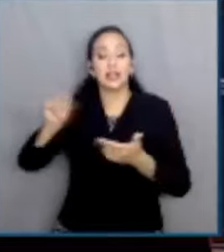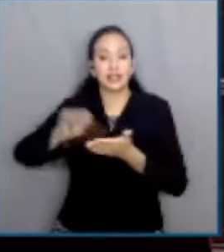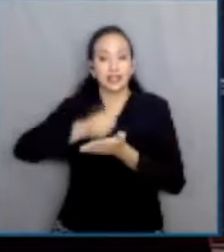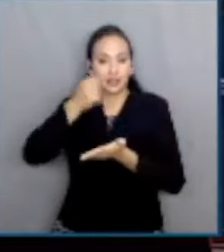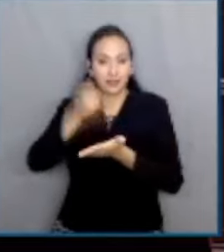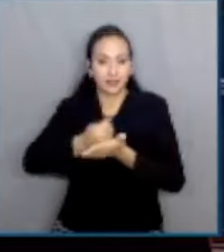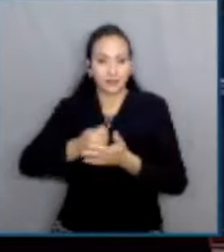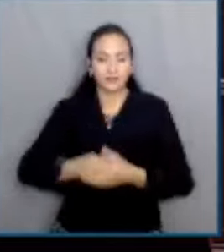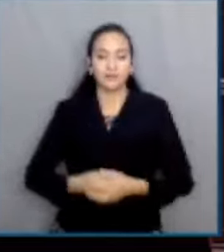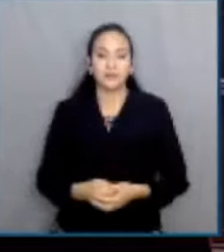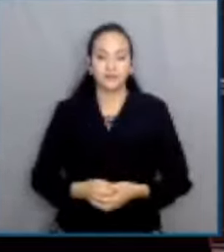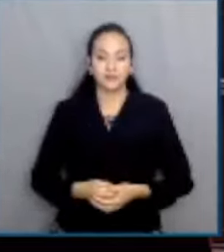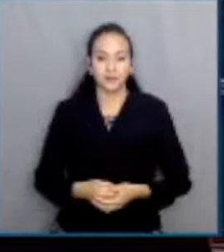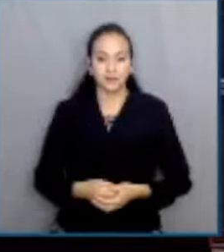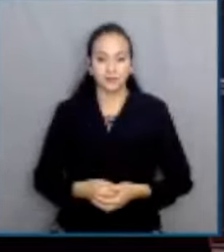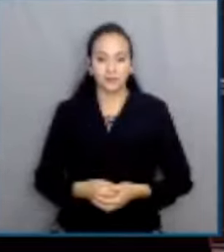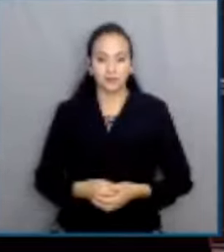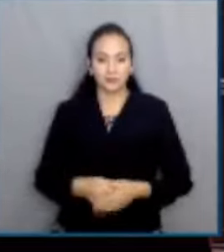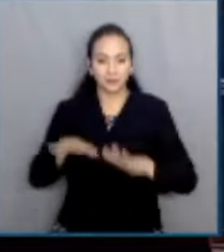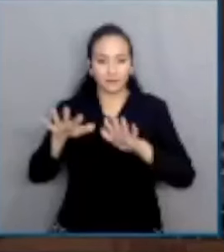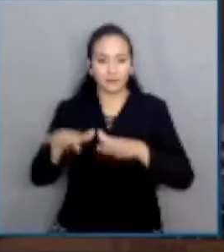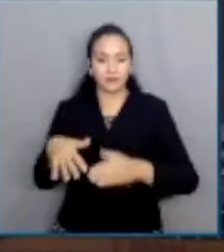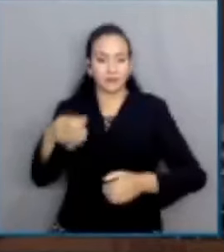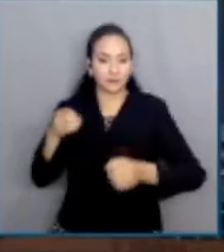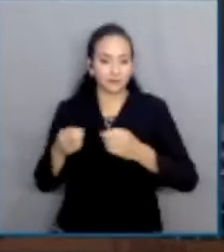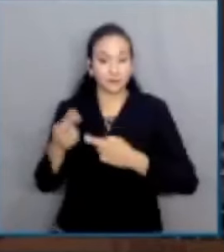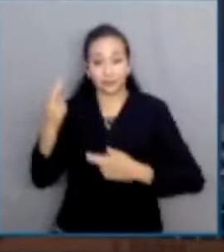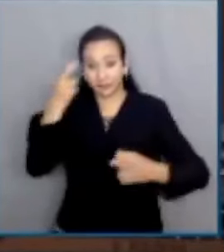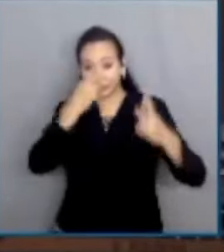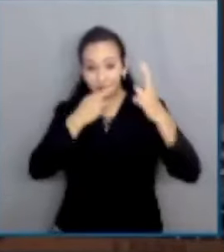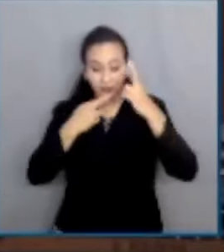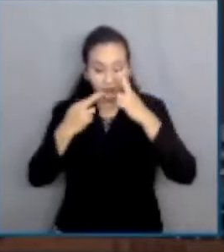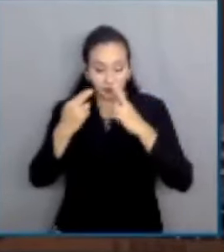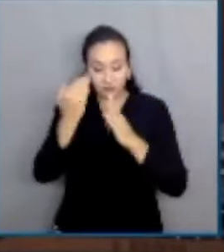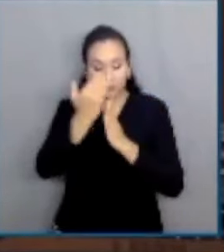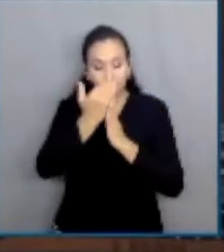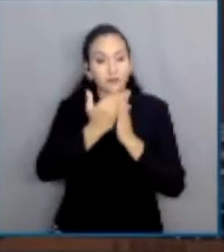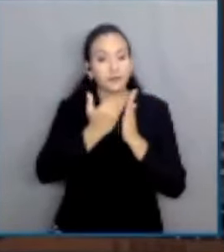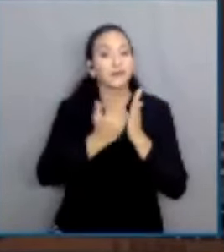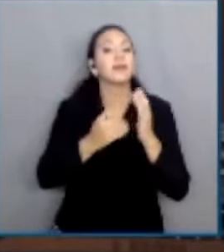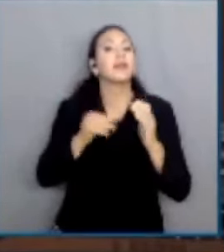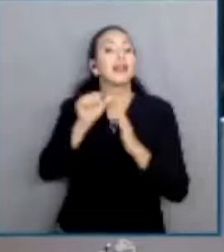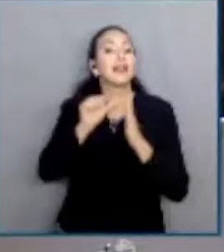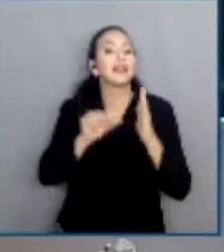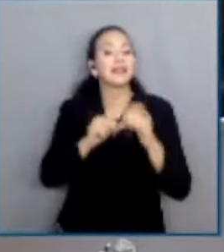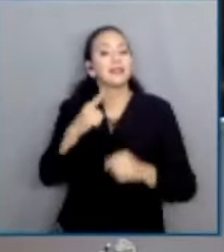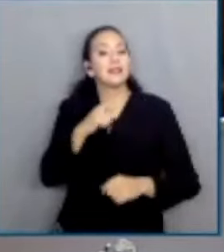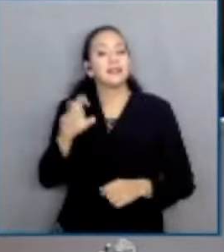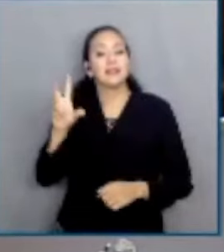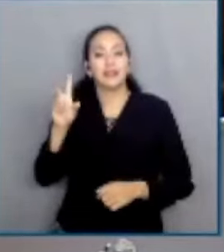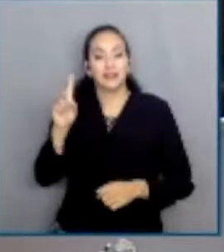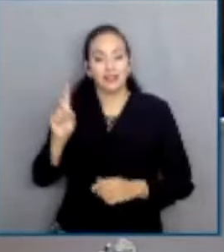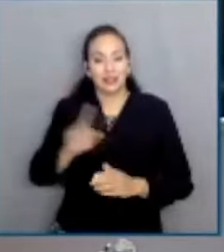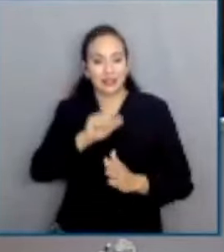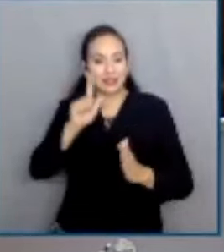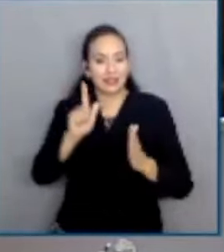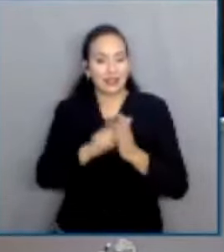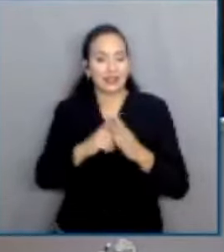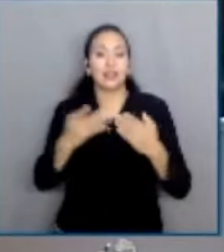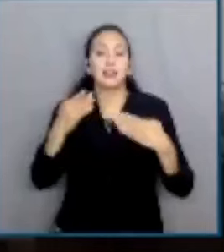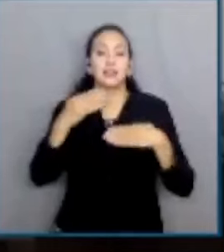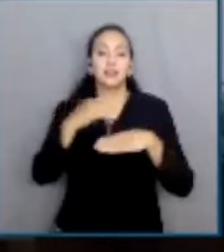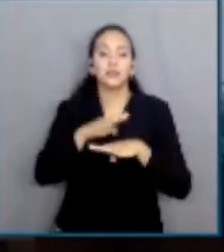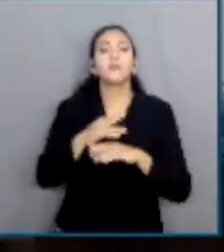El Pleno de la Corte declaró la invalidez de porciones del artículo 130 de la Ley sobre la Organización y Funcionamiento